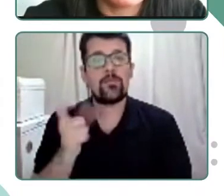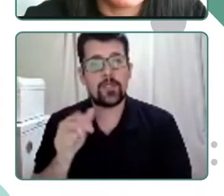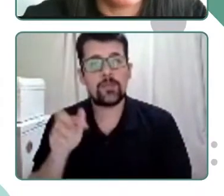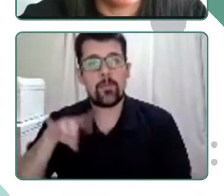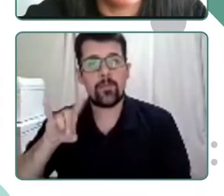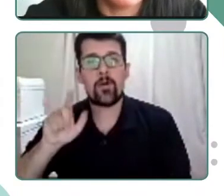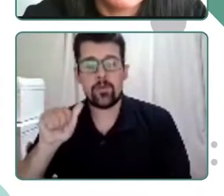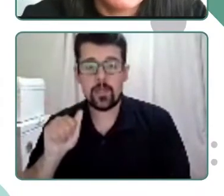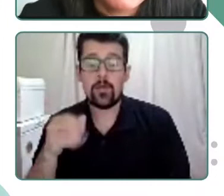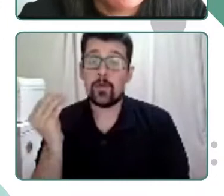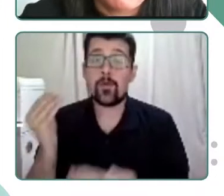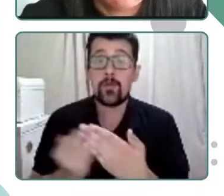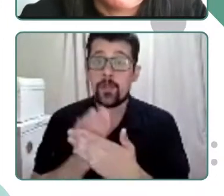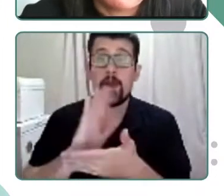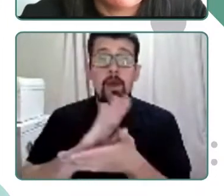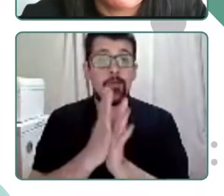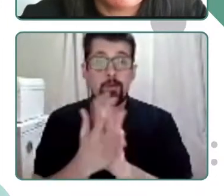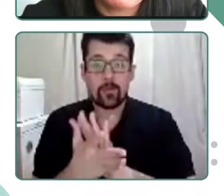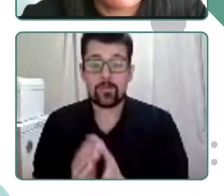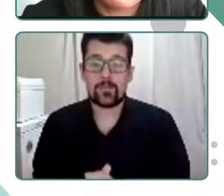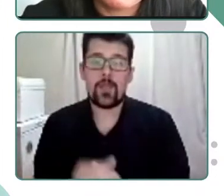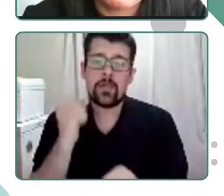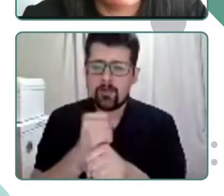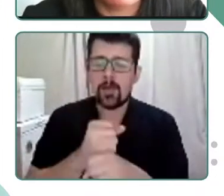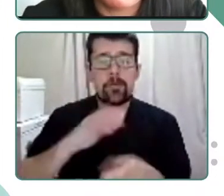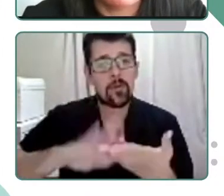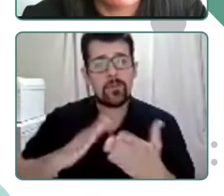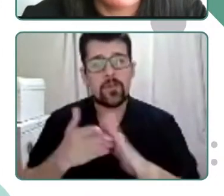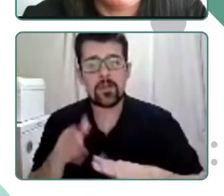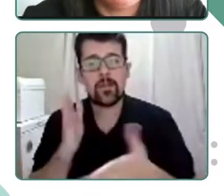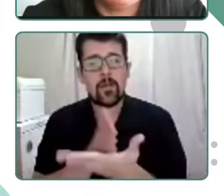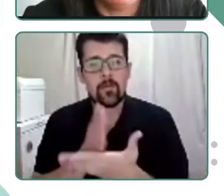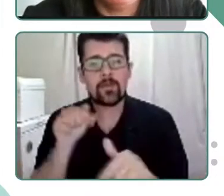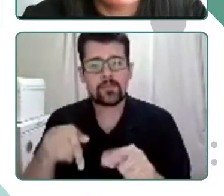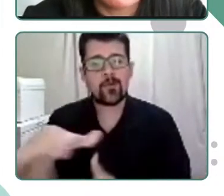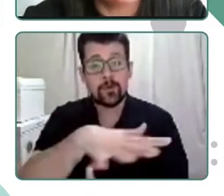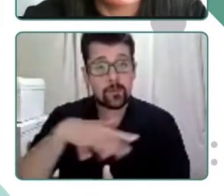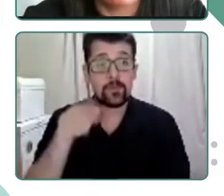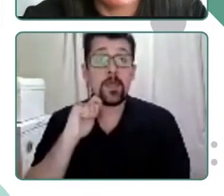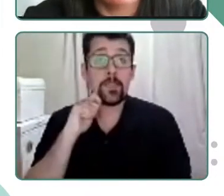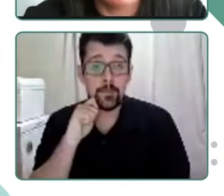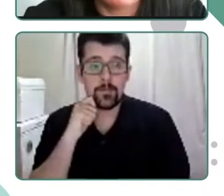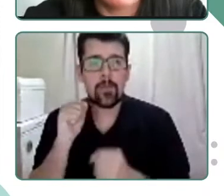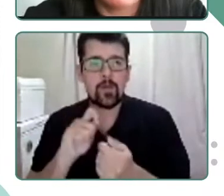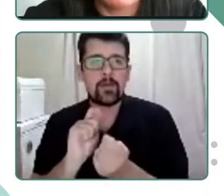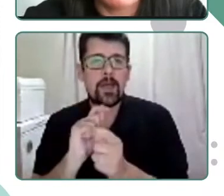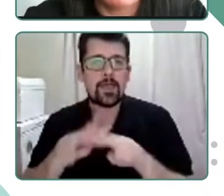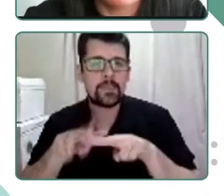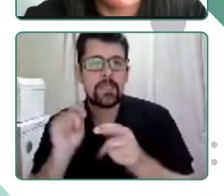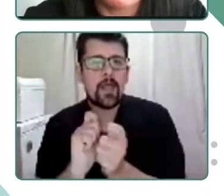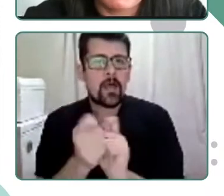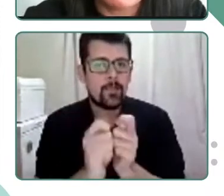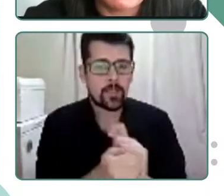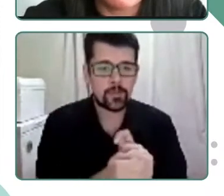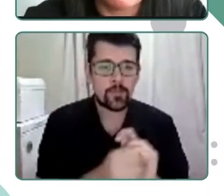Buenos días a todos. Bueno, trabajar con la comunidad escolar en este contexto significó adaptarnos a la virtualidad y